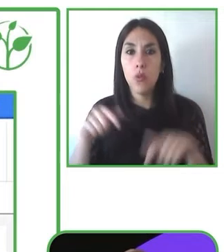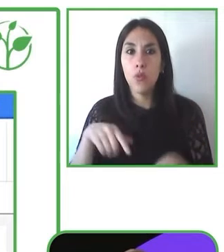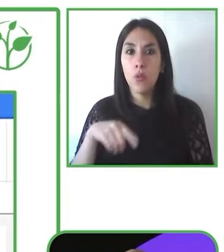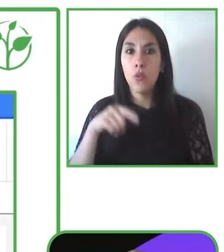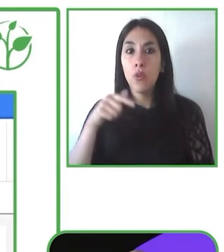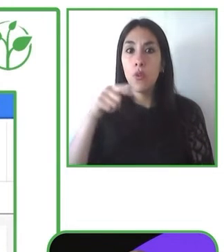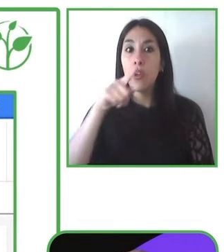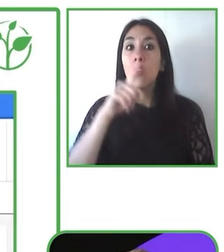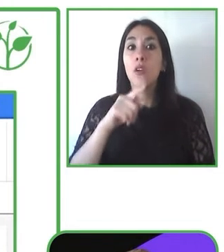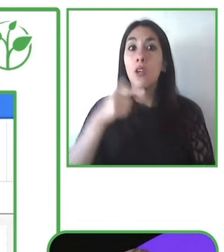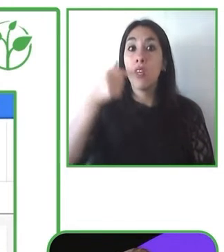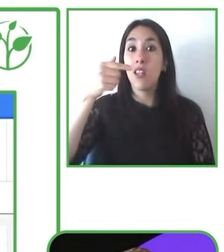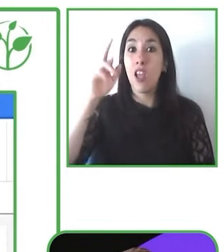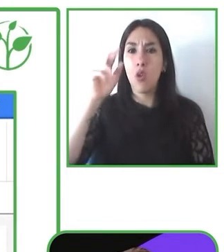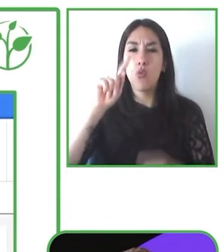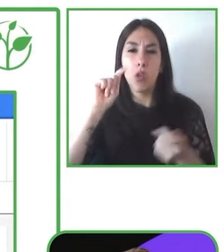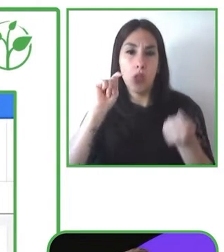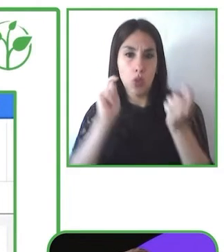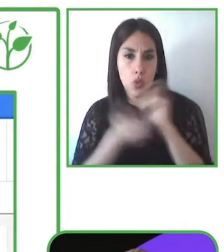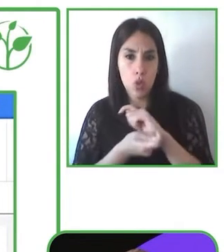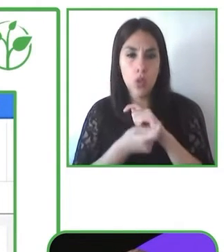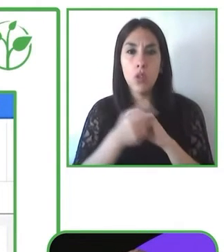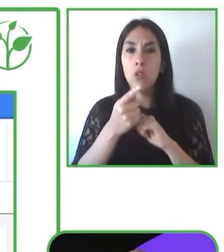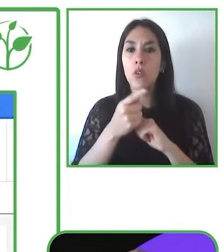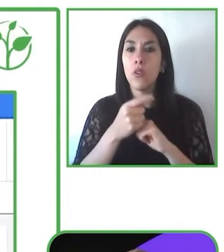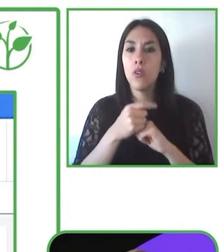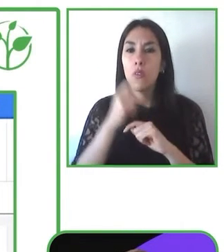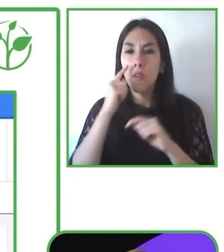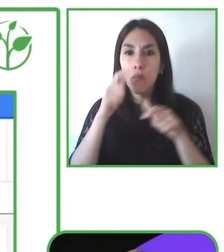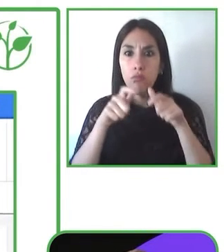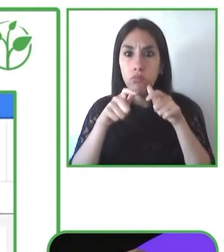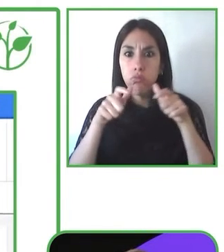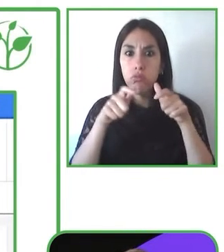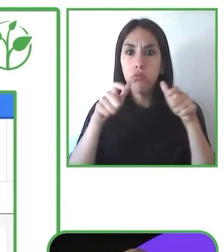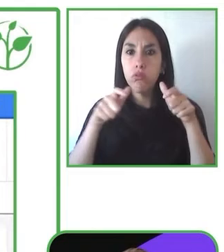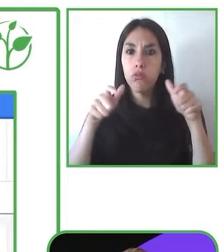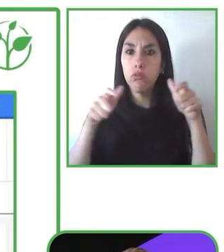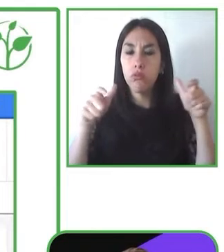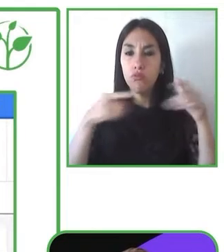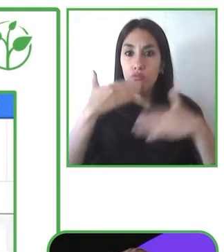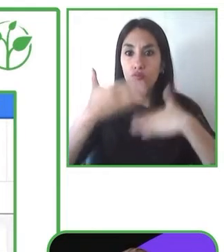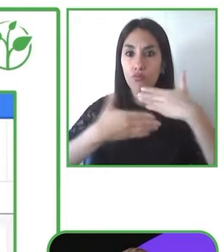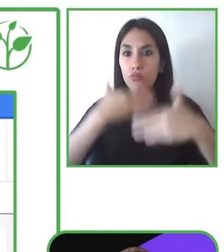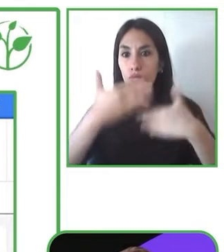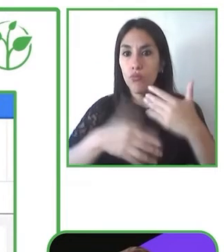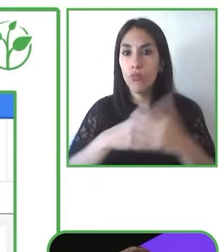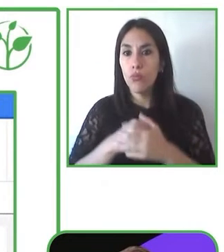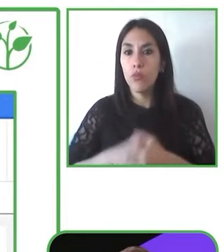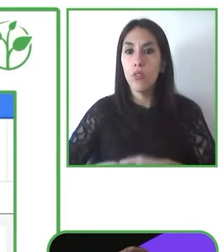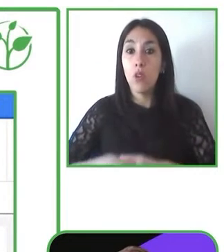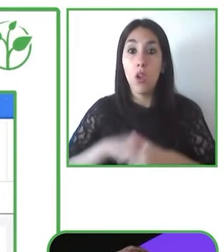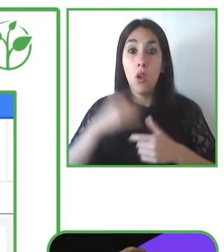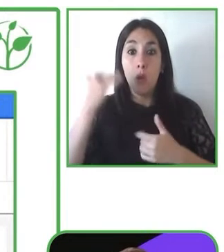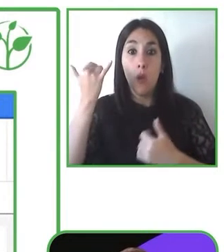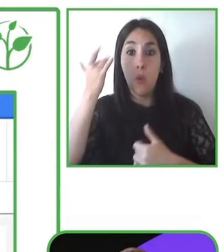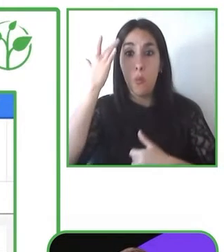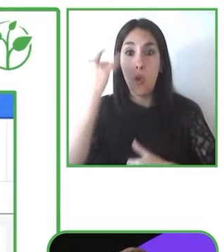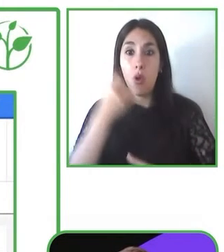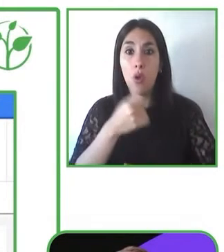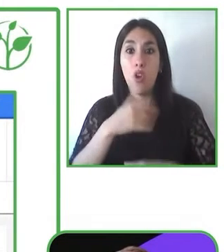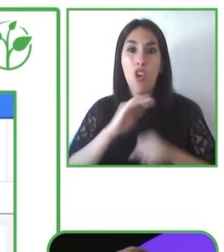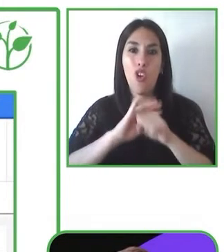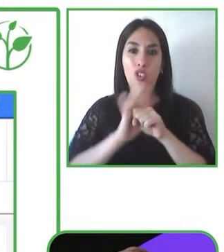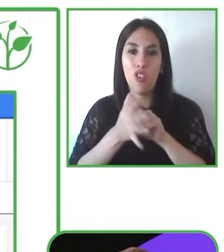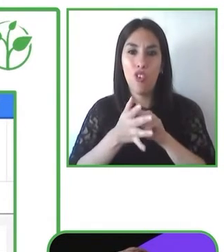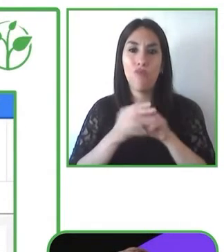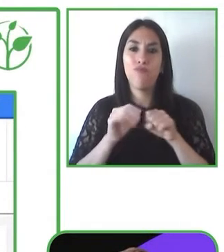incrementado continuamente y debido a la pandemia, sin embargo, el interés en la accesibilidad